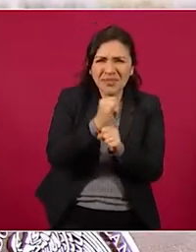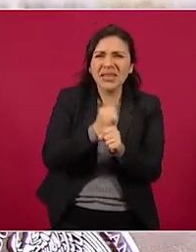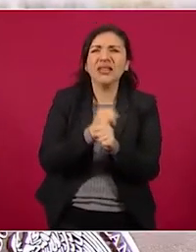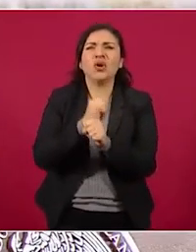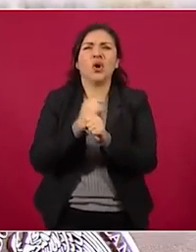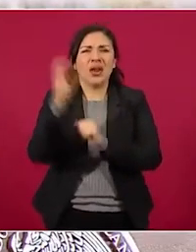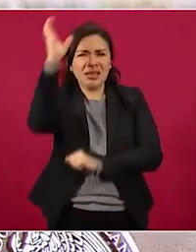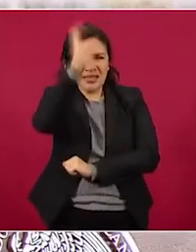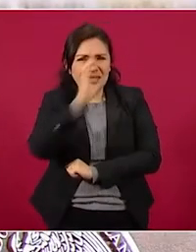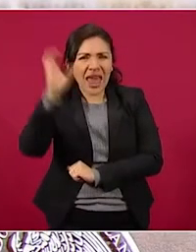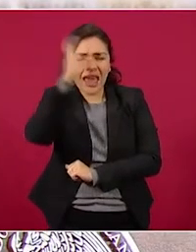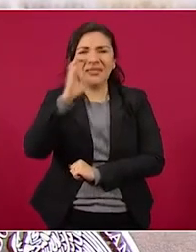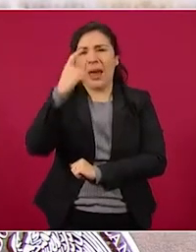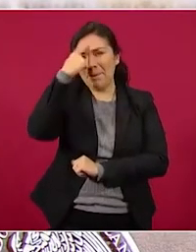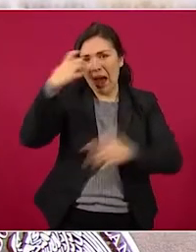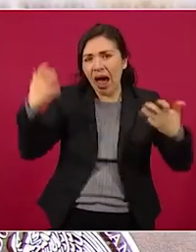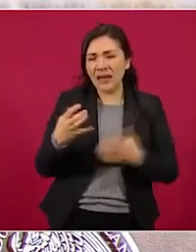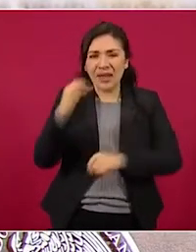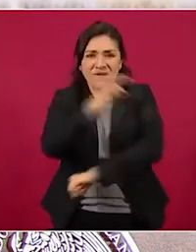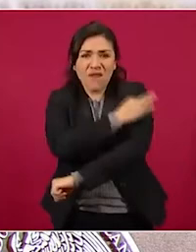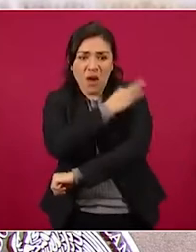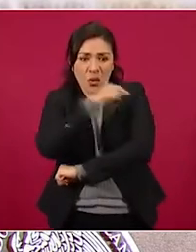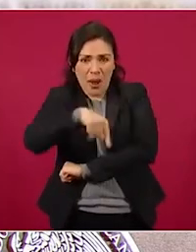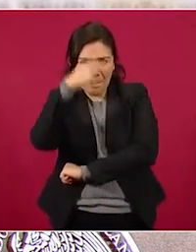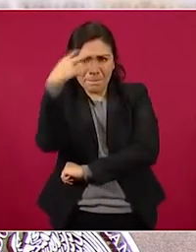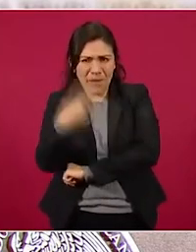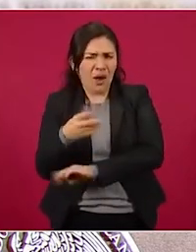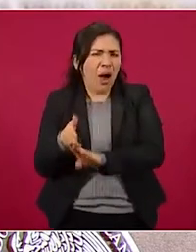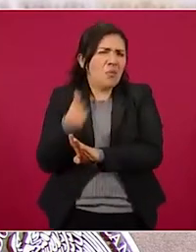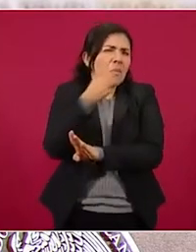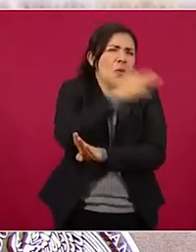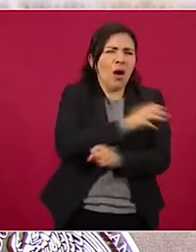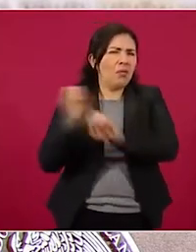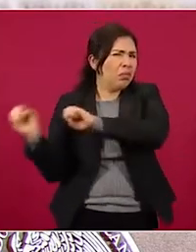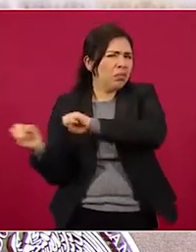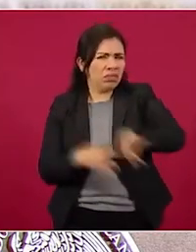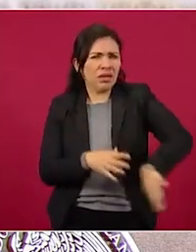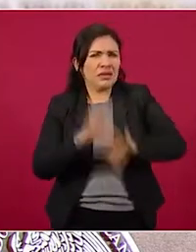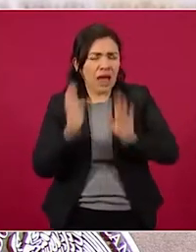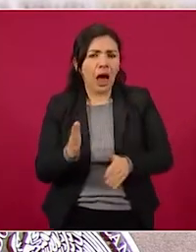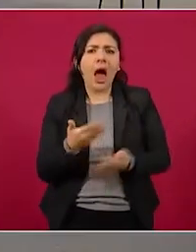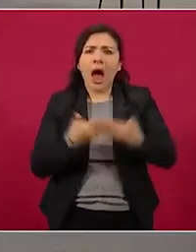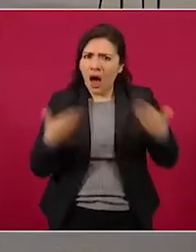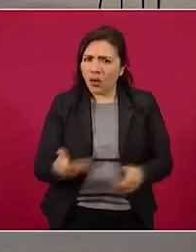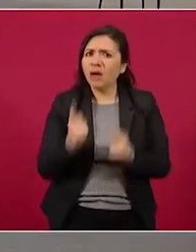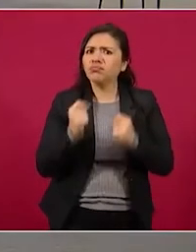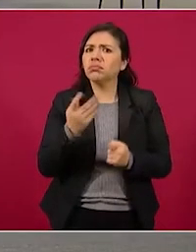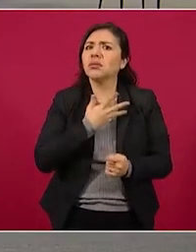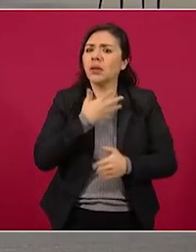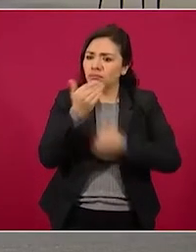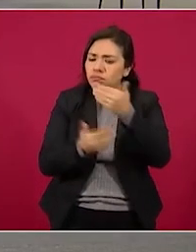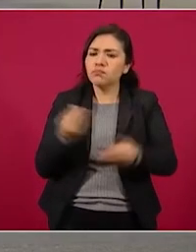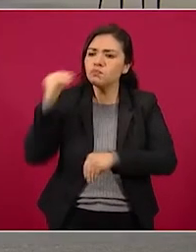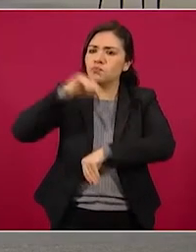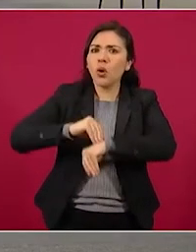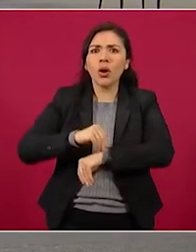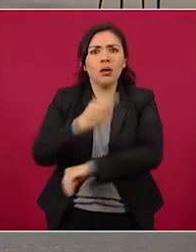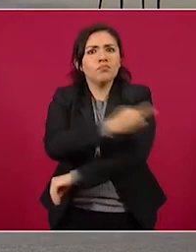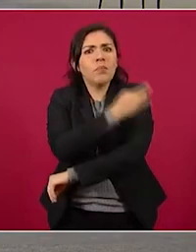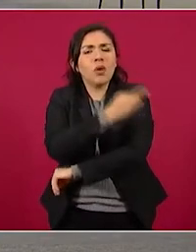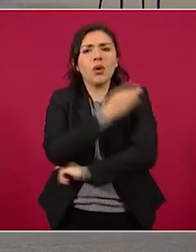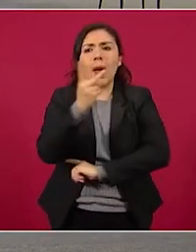y el desarrollo de vacunas en México, se desarrolla Patria, que avanza en tiempo récord y ha